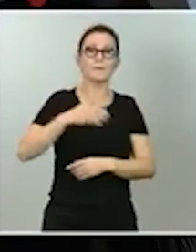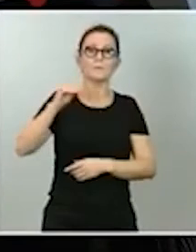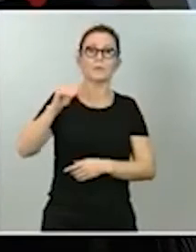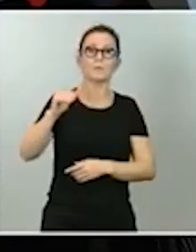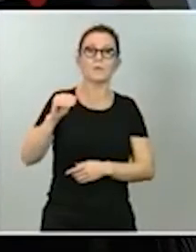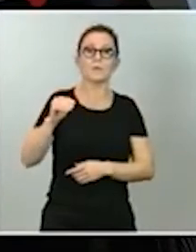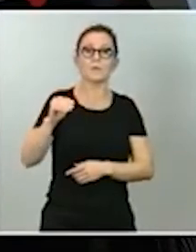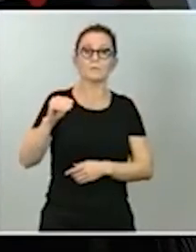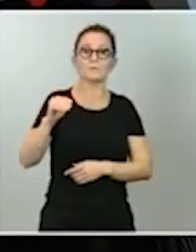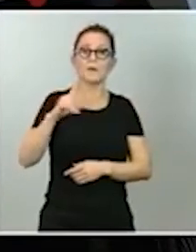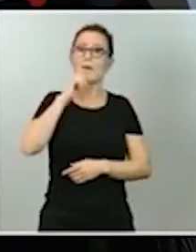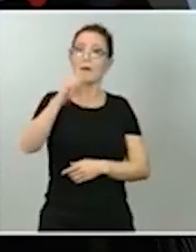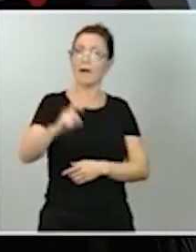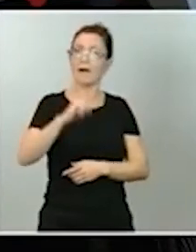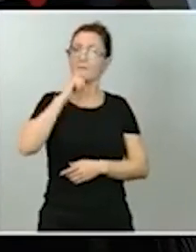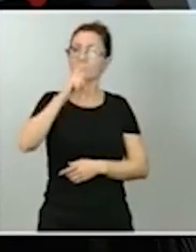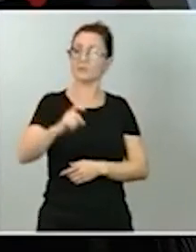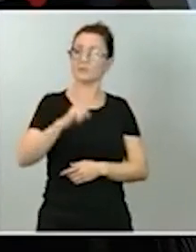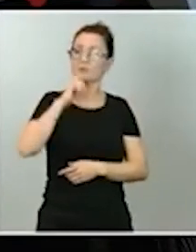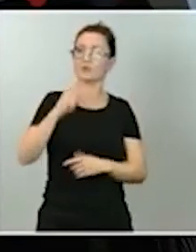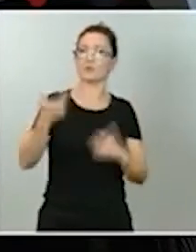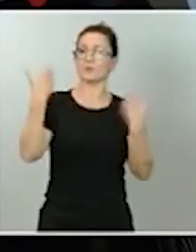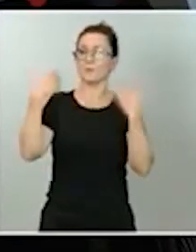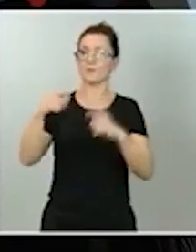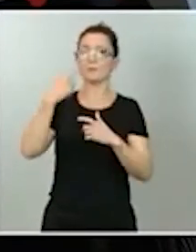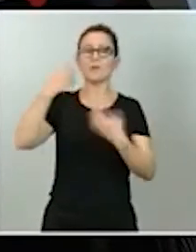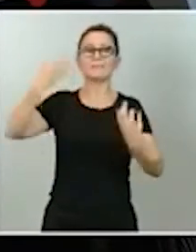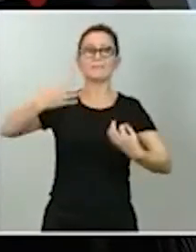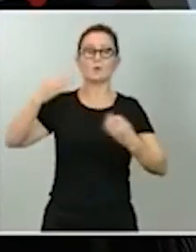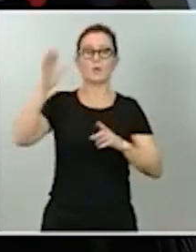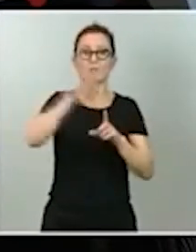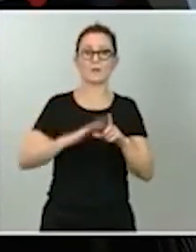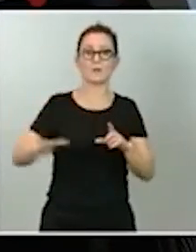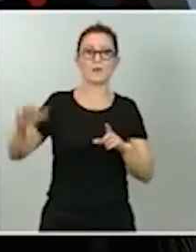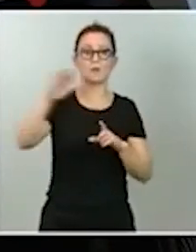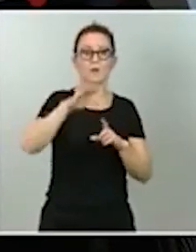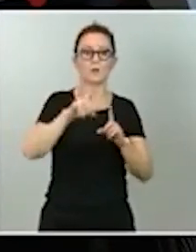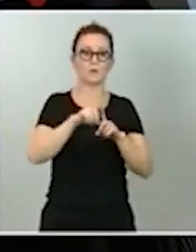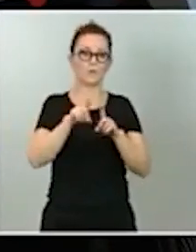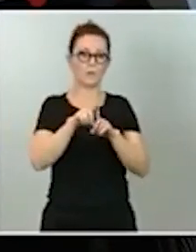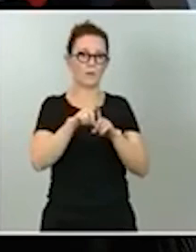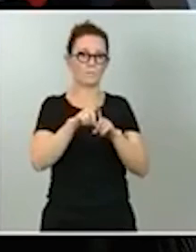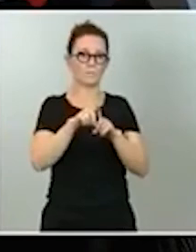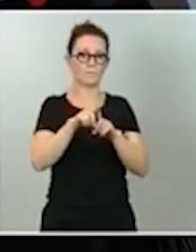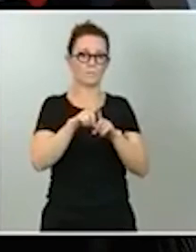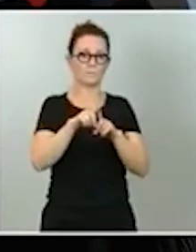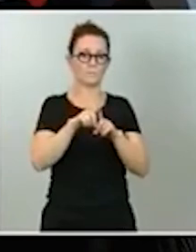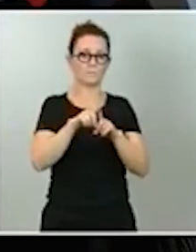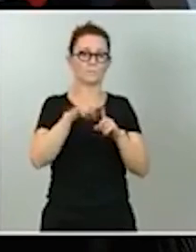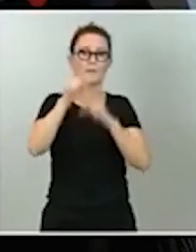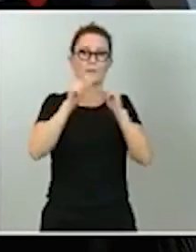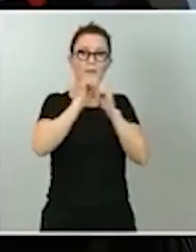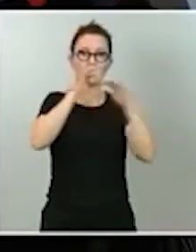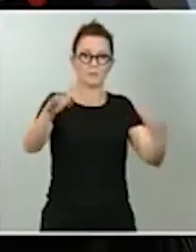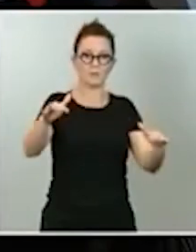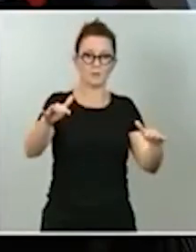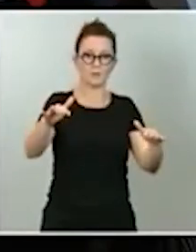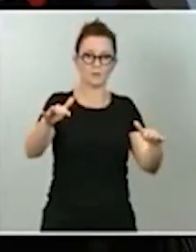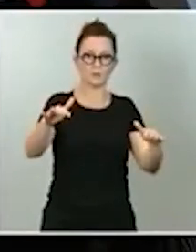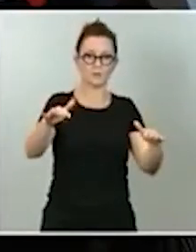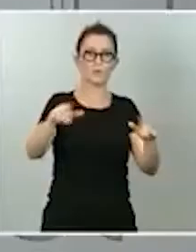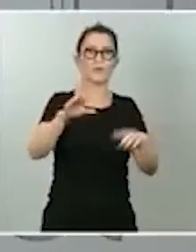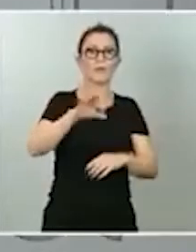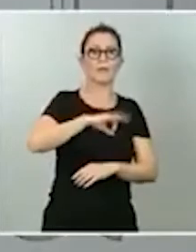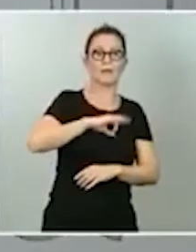se hicieron desde el Departamento de Seguridad Nacional sobre el empeoramiento de la pandemia entre los meses de enero y de marzo. Gracias.